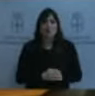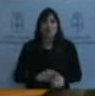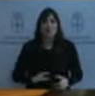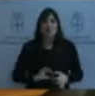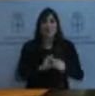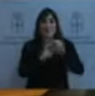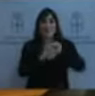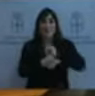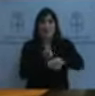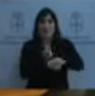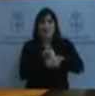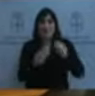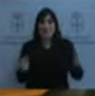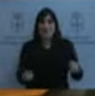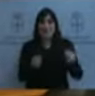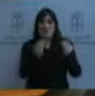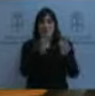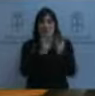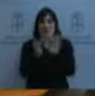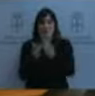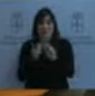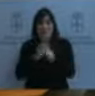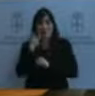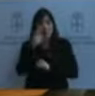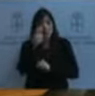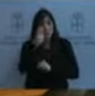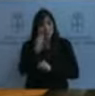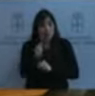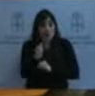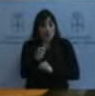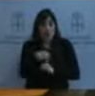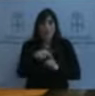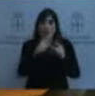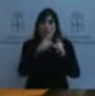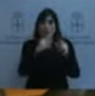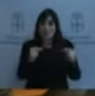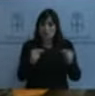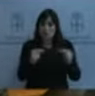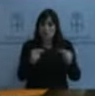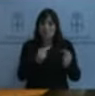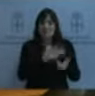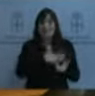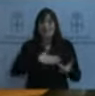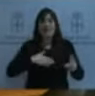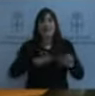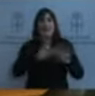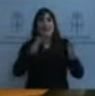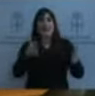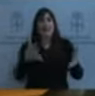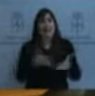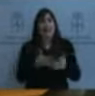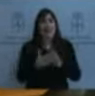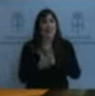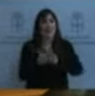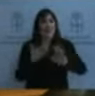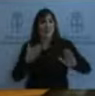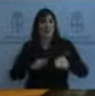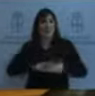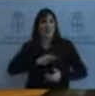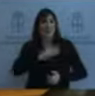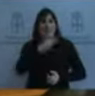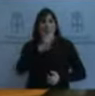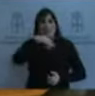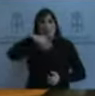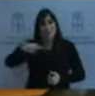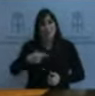Asturias, prevé el despliegue en Internet de alta velocidad con una capacidad de 30 megabytes por segundo y está previsto un